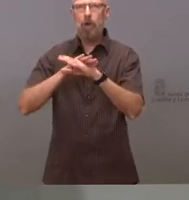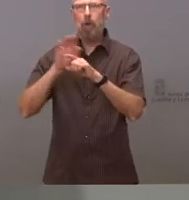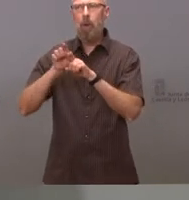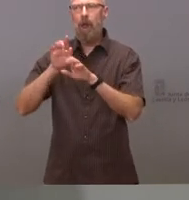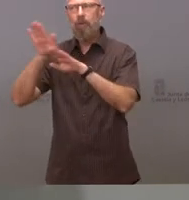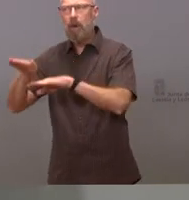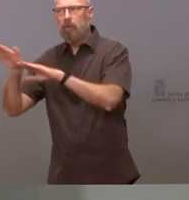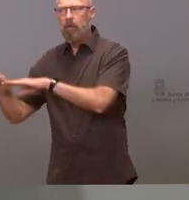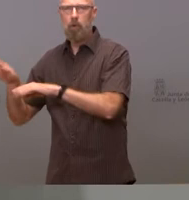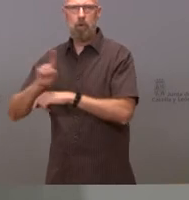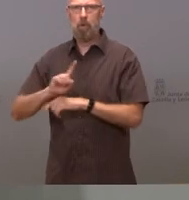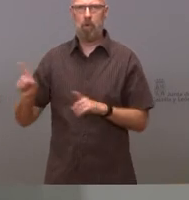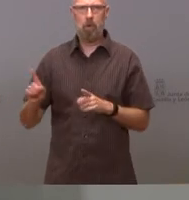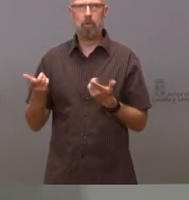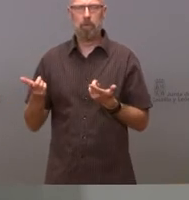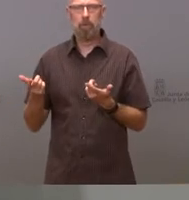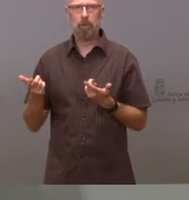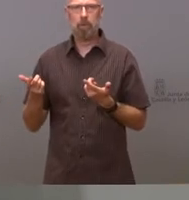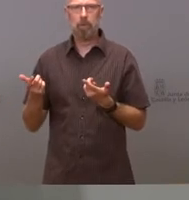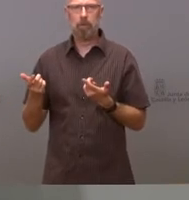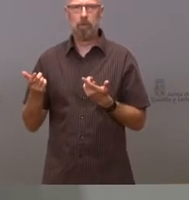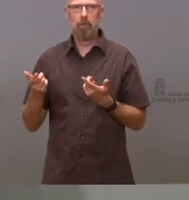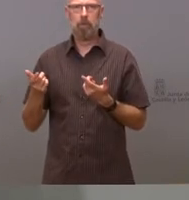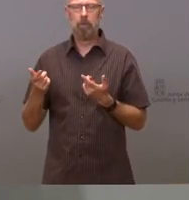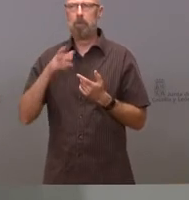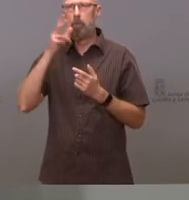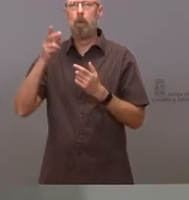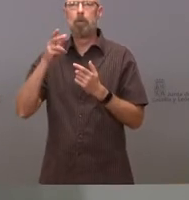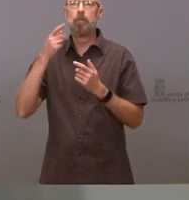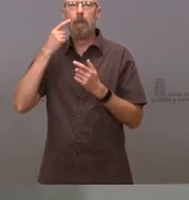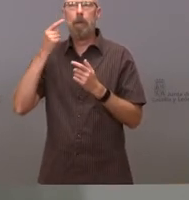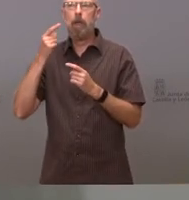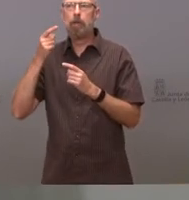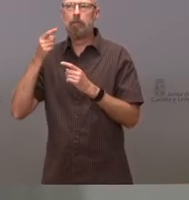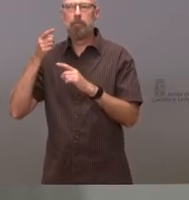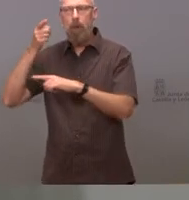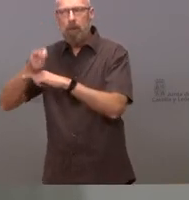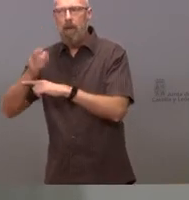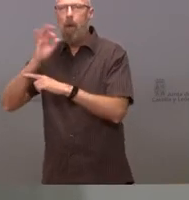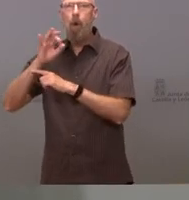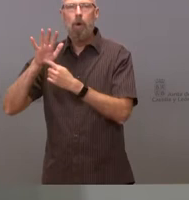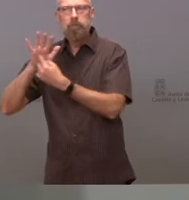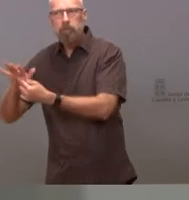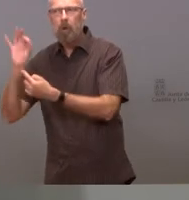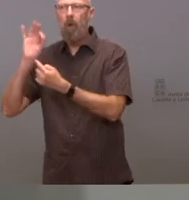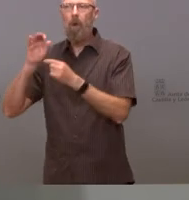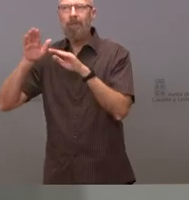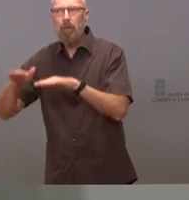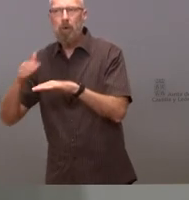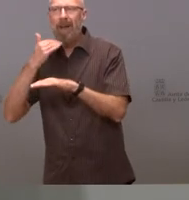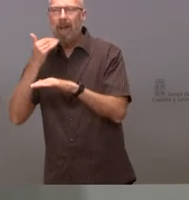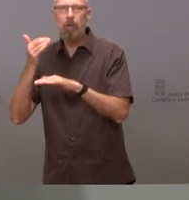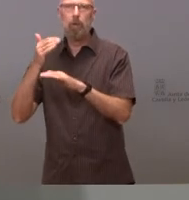a mitad de partido a cambiar las reglas o a condicionar esto esto insisto está